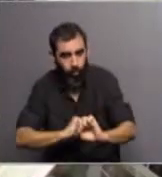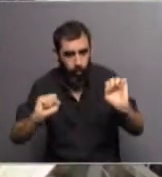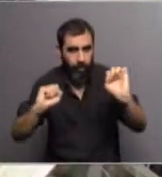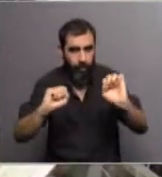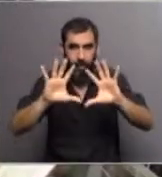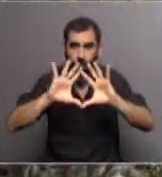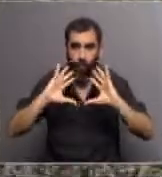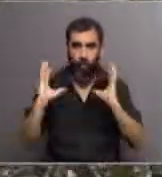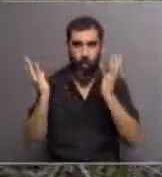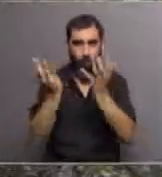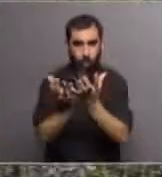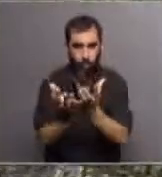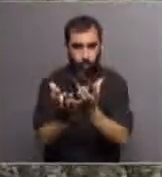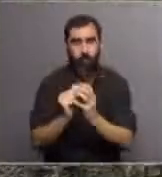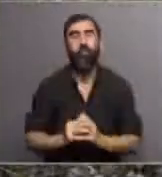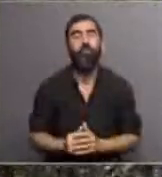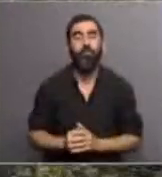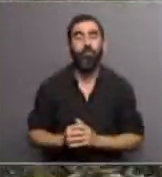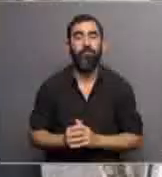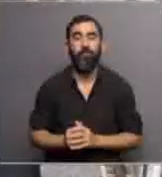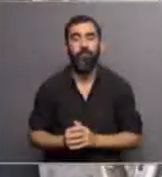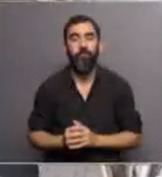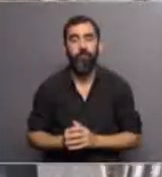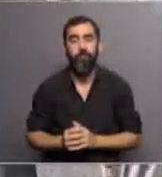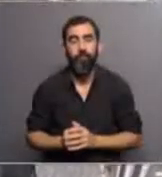en todo el mundo para realizar ese tipo de trabajo.